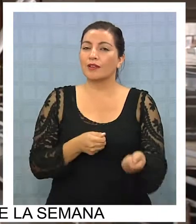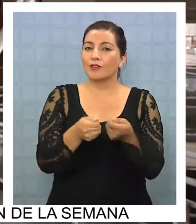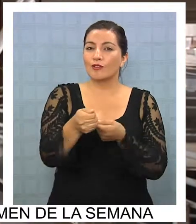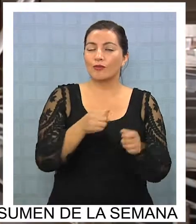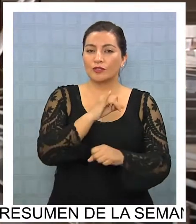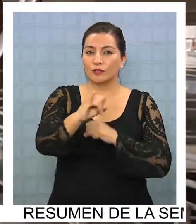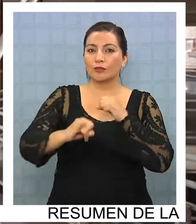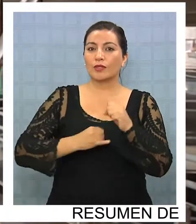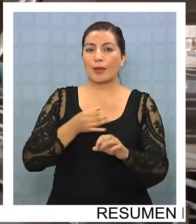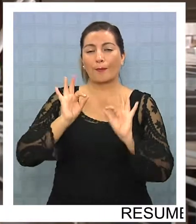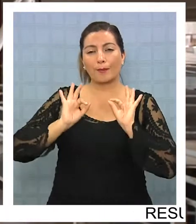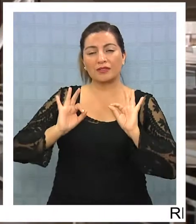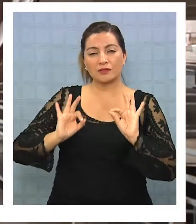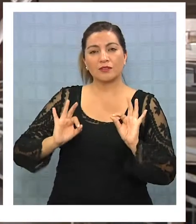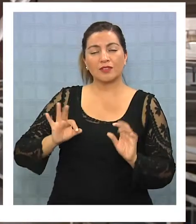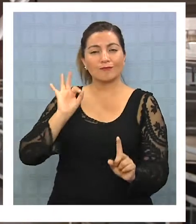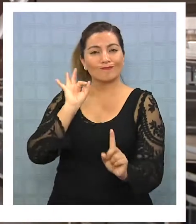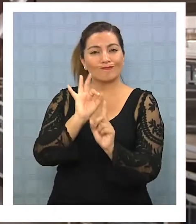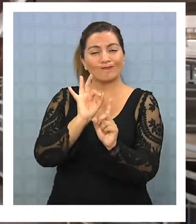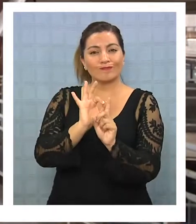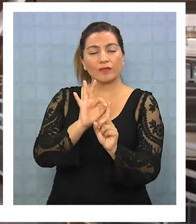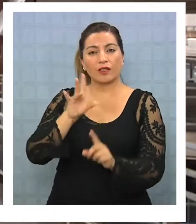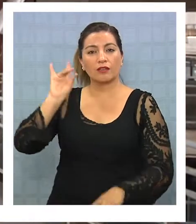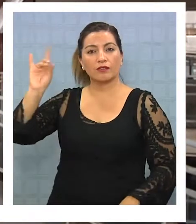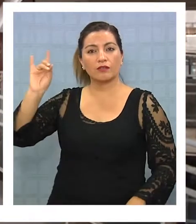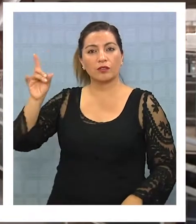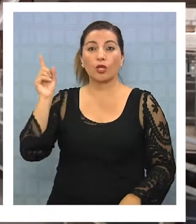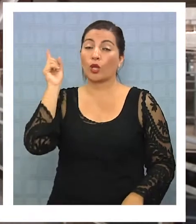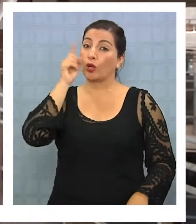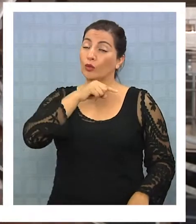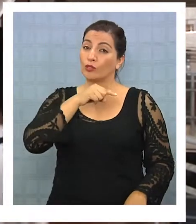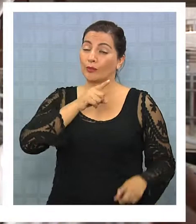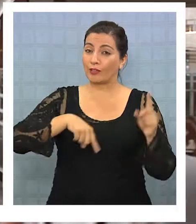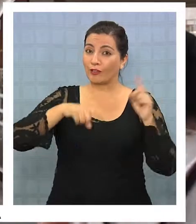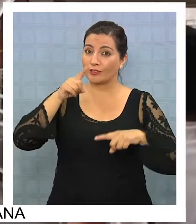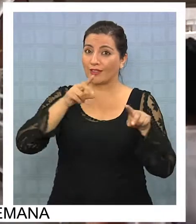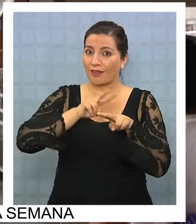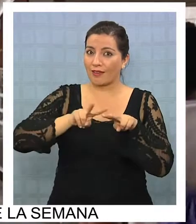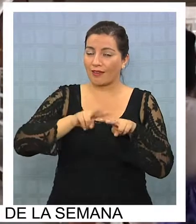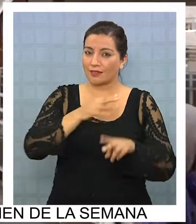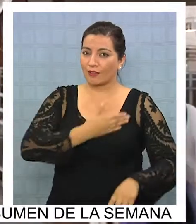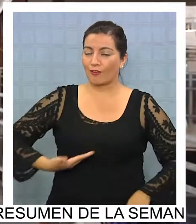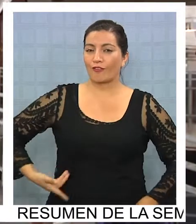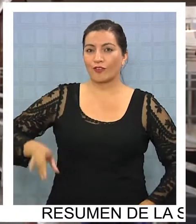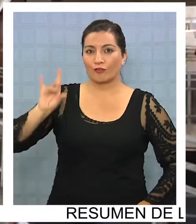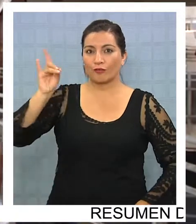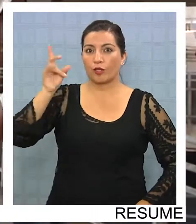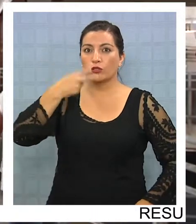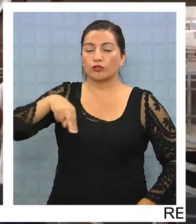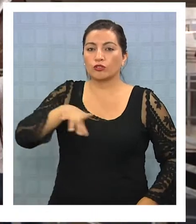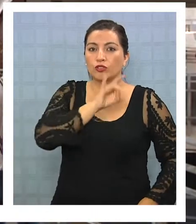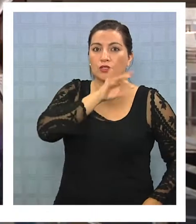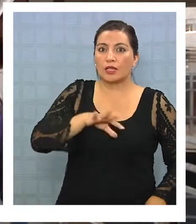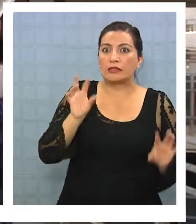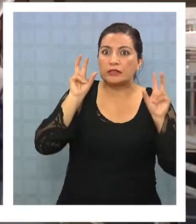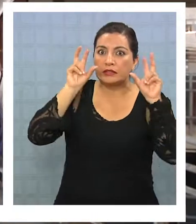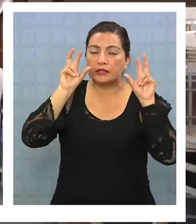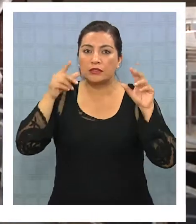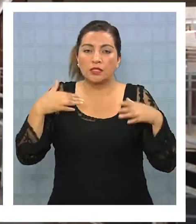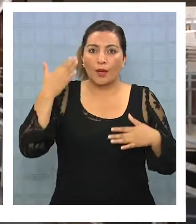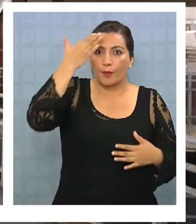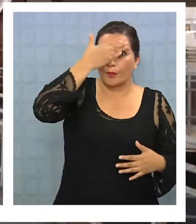específicamente con Bolivia. Y eso, dado las últimas medidas que está tomando el gobierno boliviano, estamos expectantes, no sabemos qué va pasar.